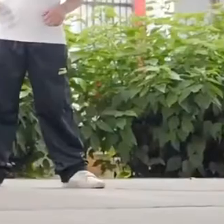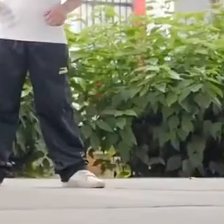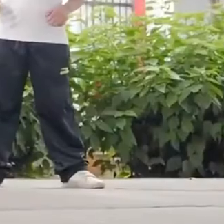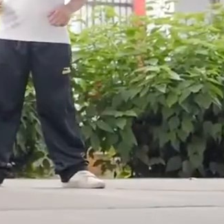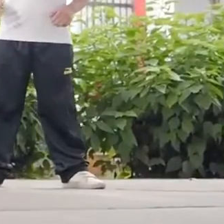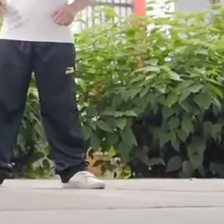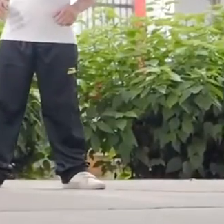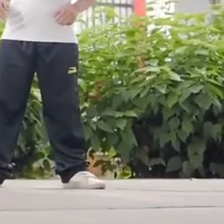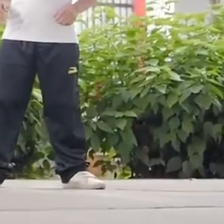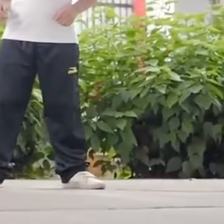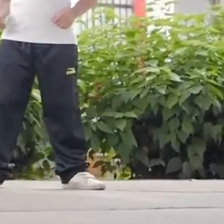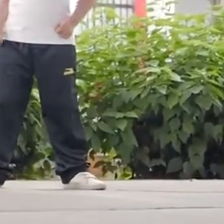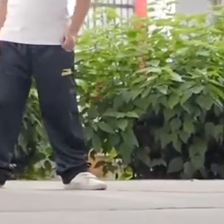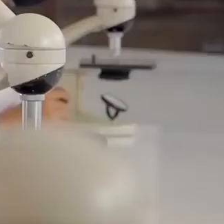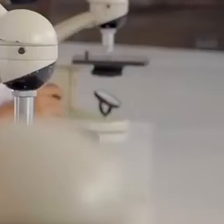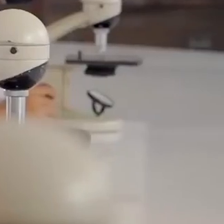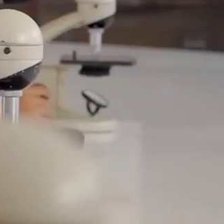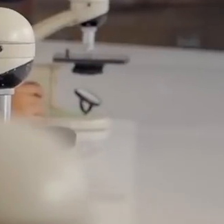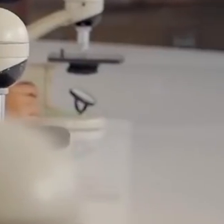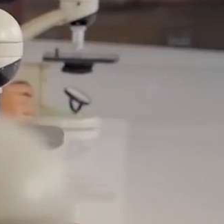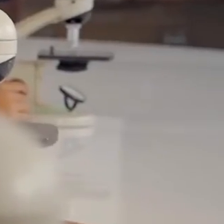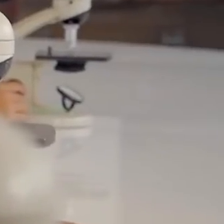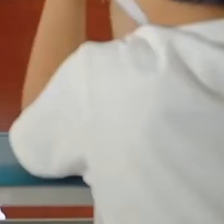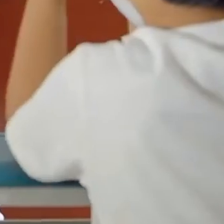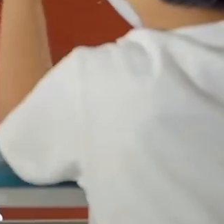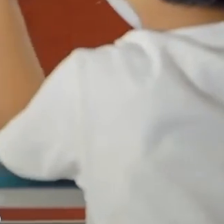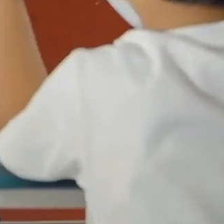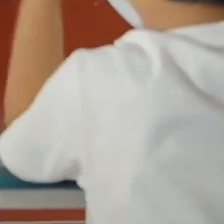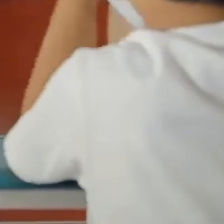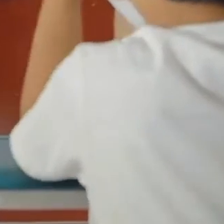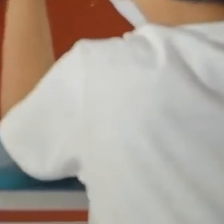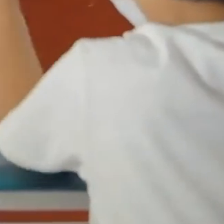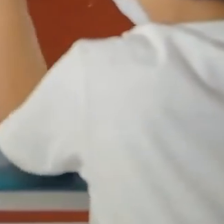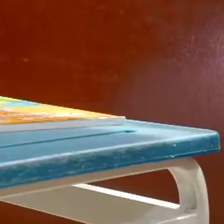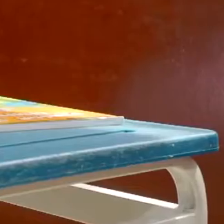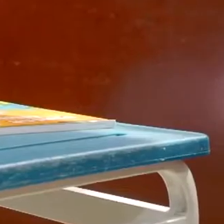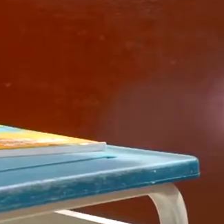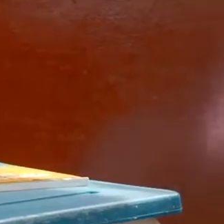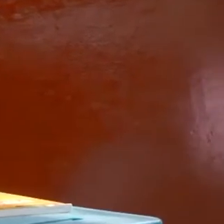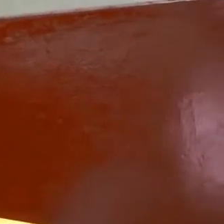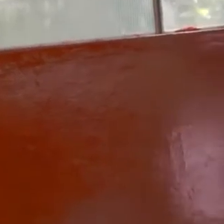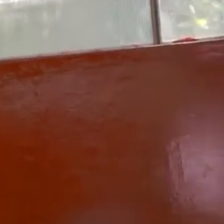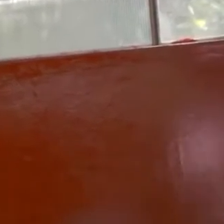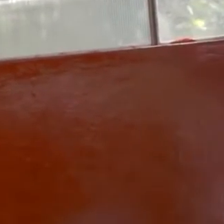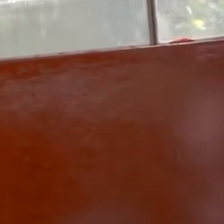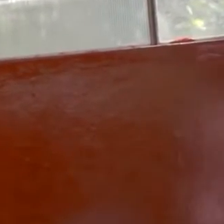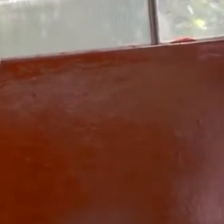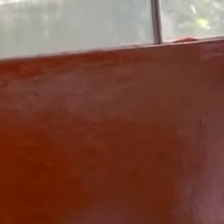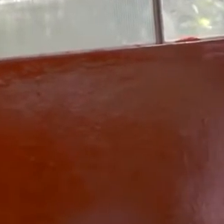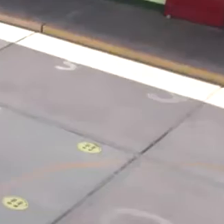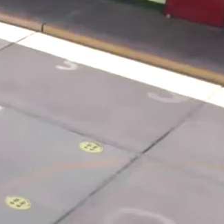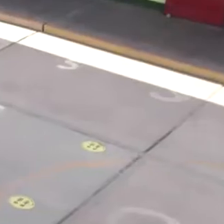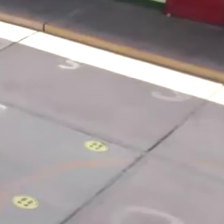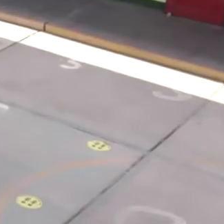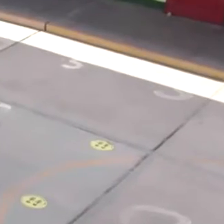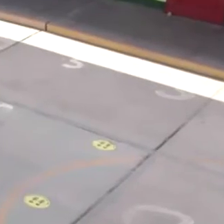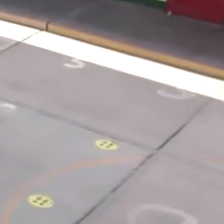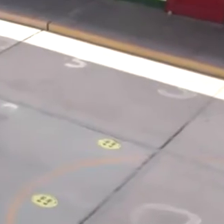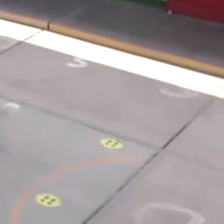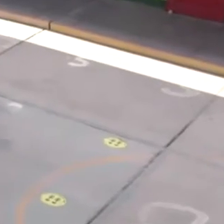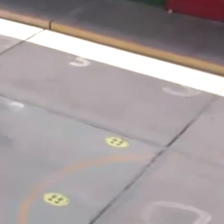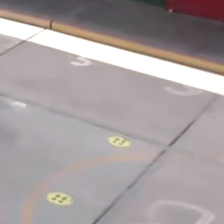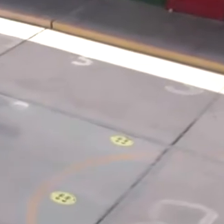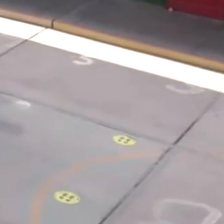No te preocupes, habrá menos personas en todos los espacios. Y las clases van a ser en aulas con ventilación o